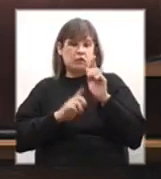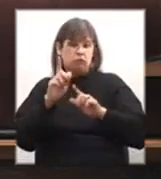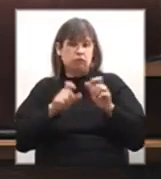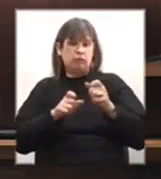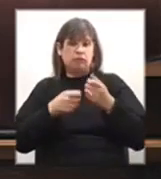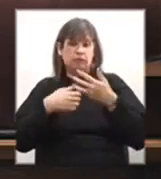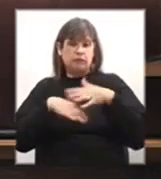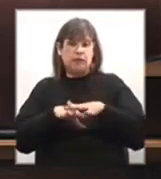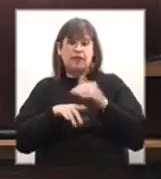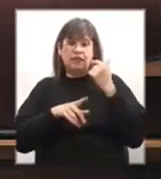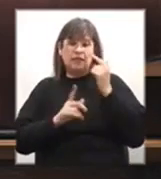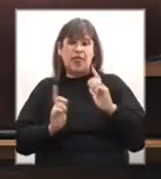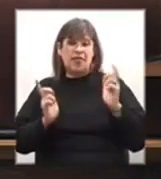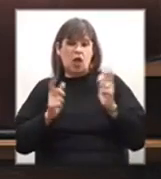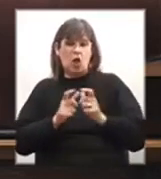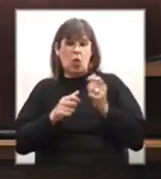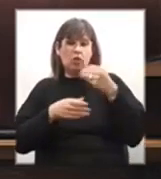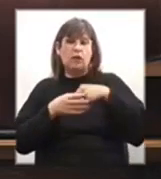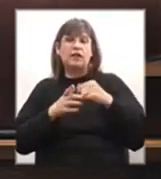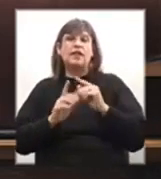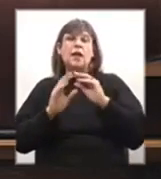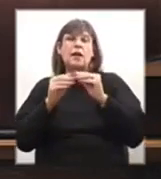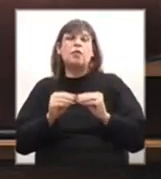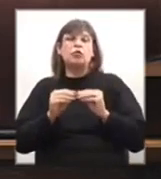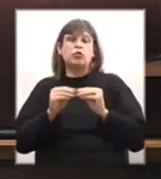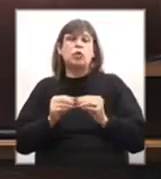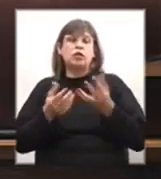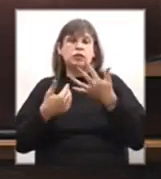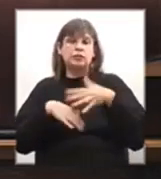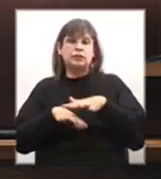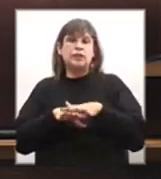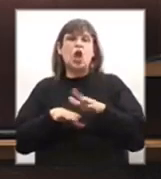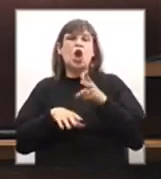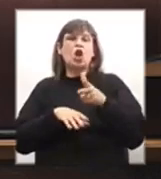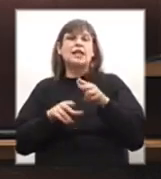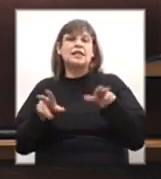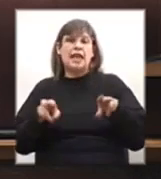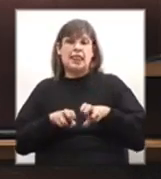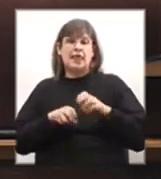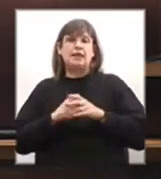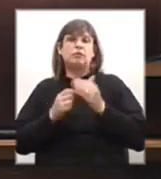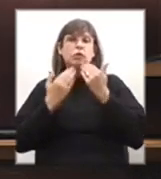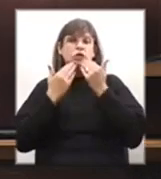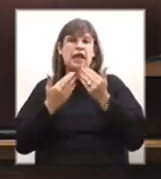de la Comisión de Presupuesto integrada con Hacienda. Muchas gracias, Presidente.